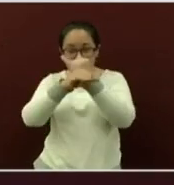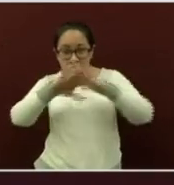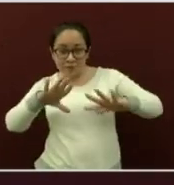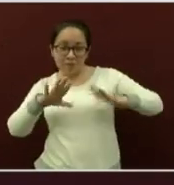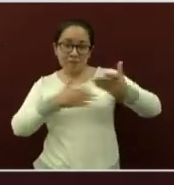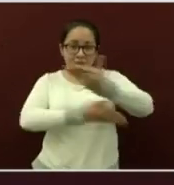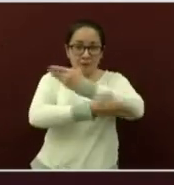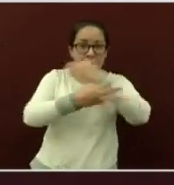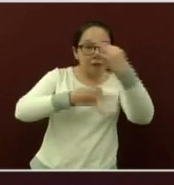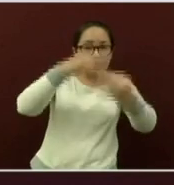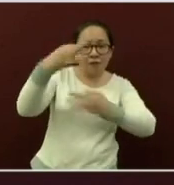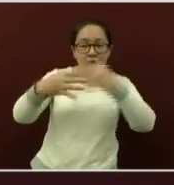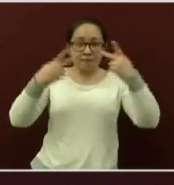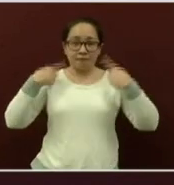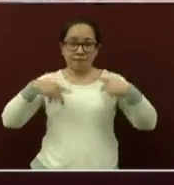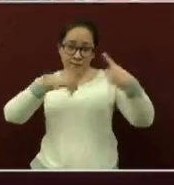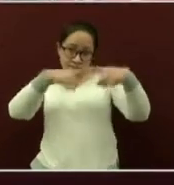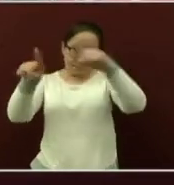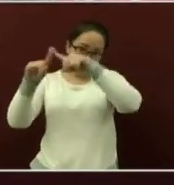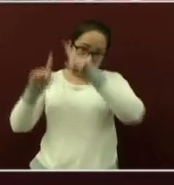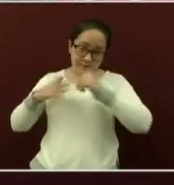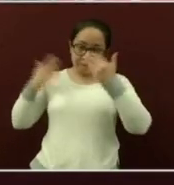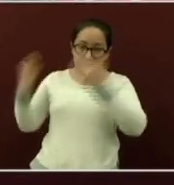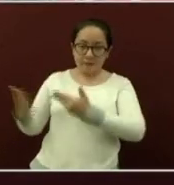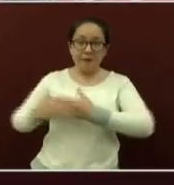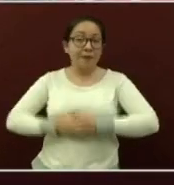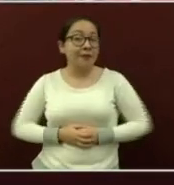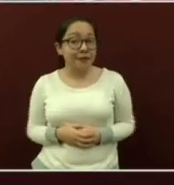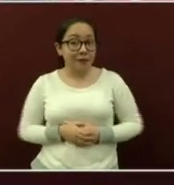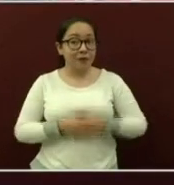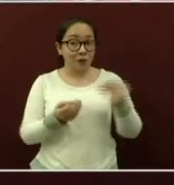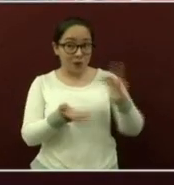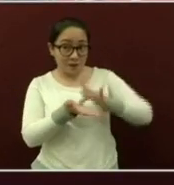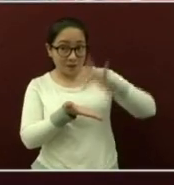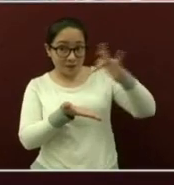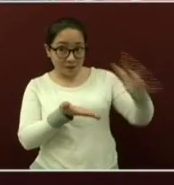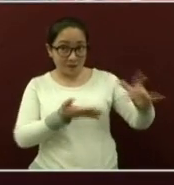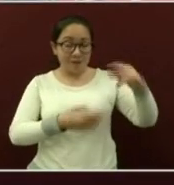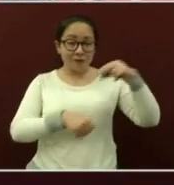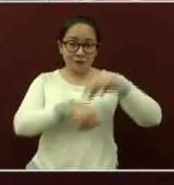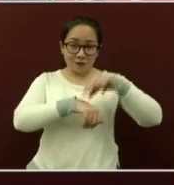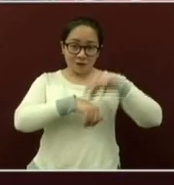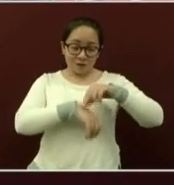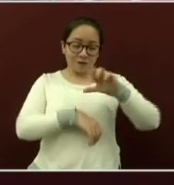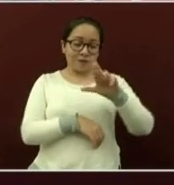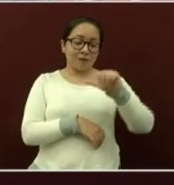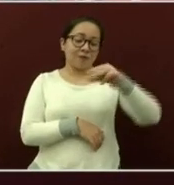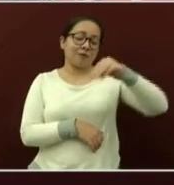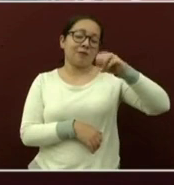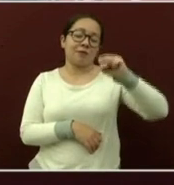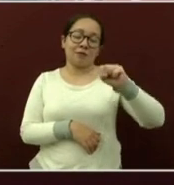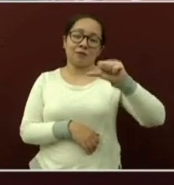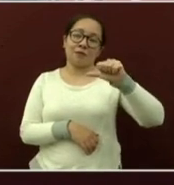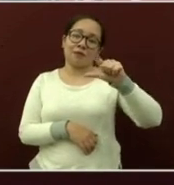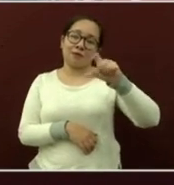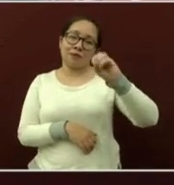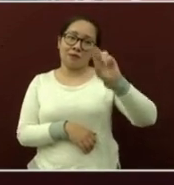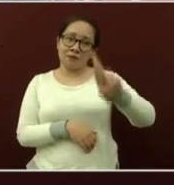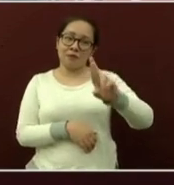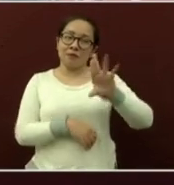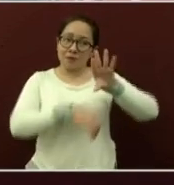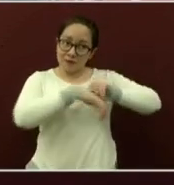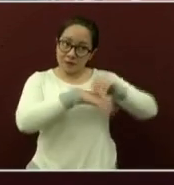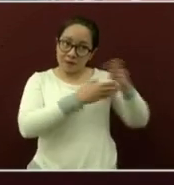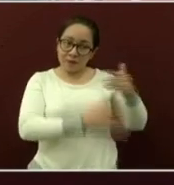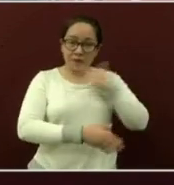personas que les sea posible. Adelante, señor doctor. Muchas gracias, doctor Ramos Salor, con su permiso. Le